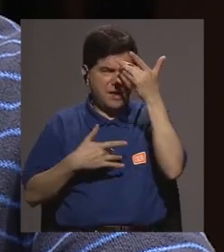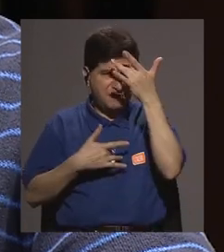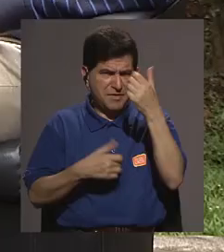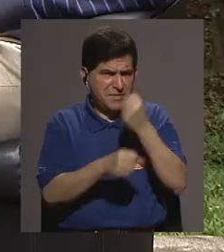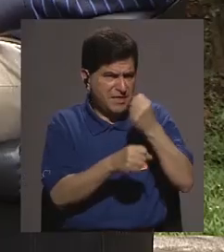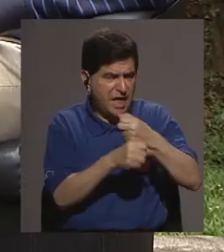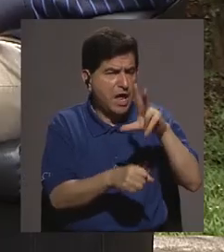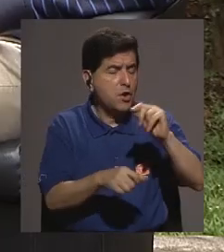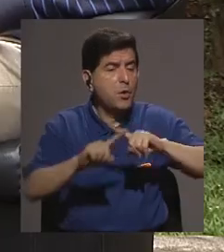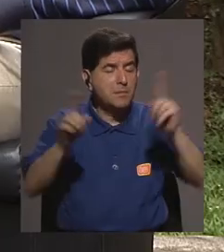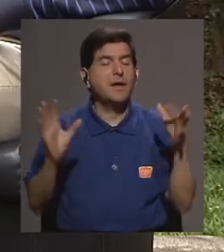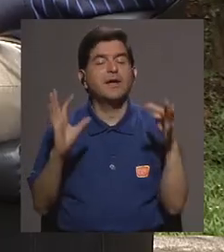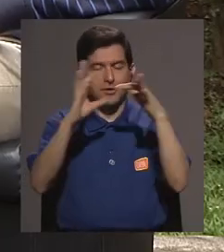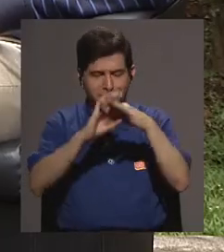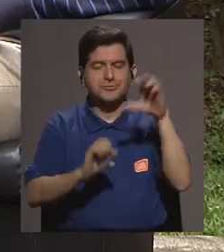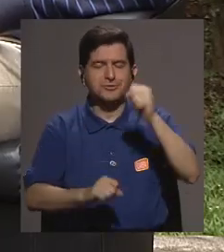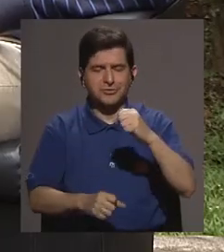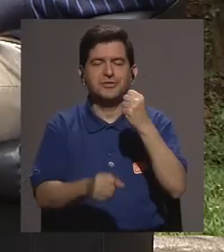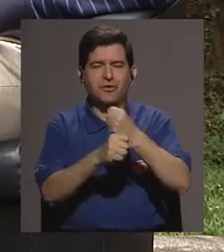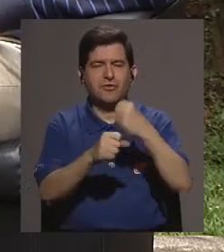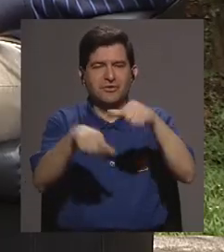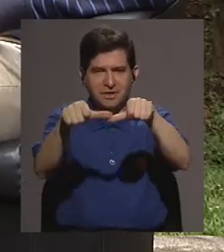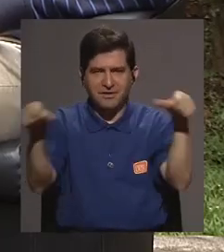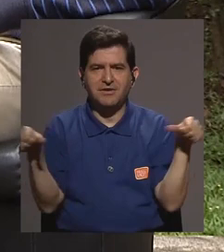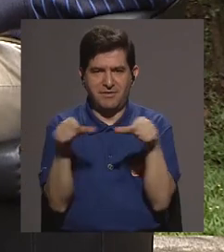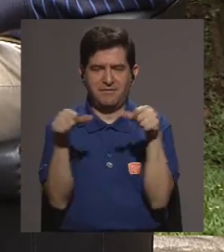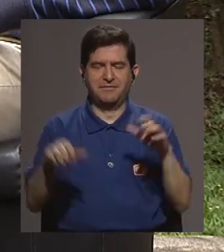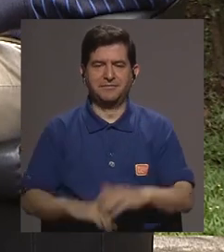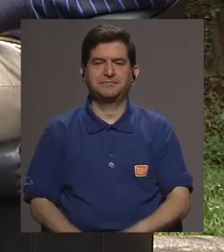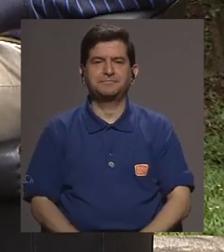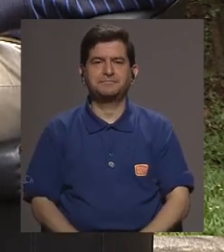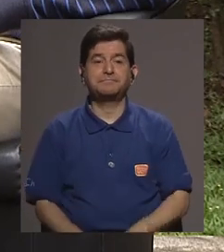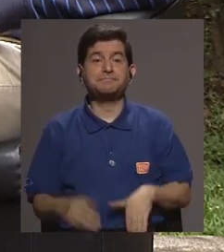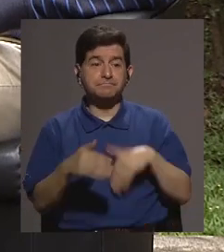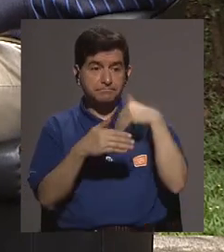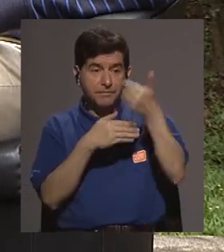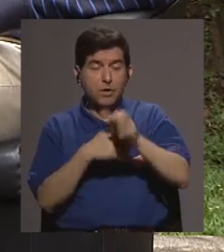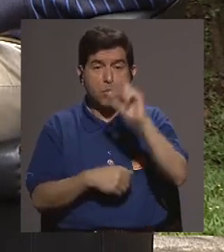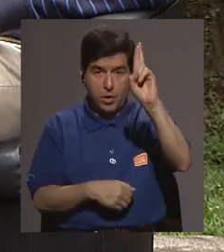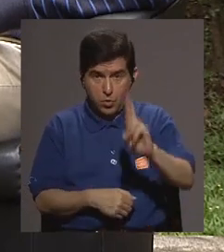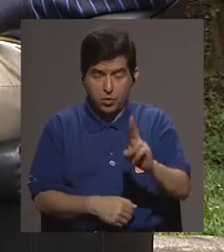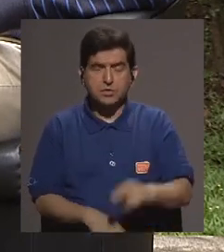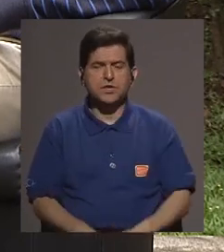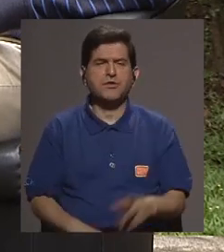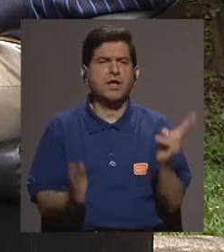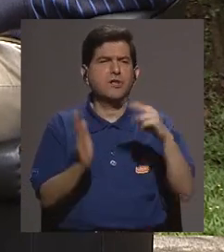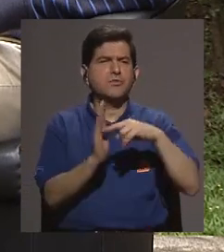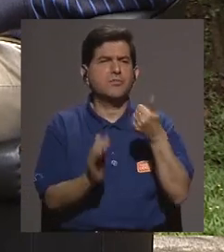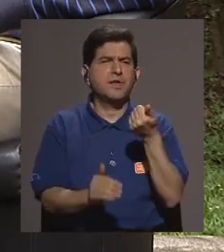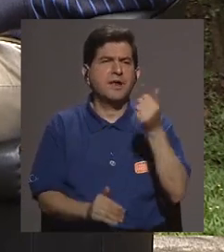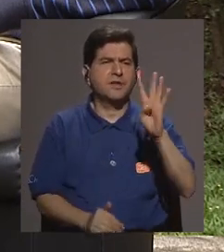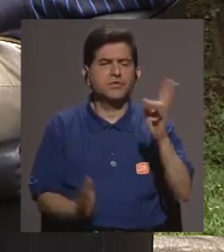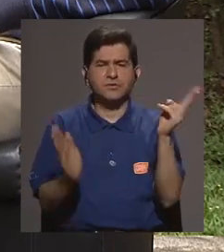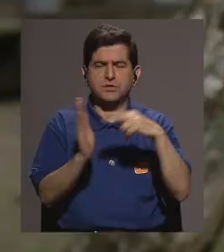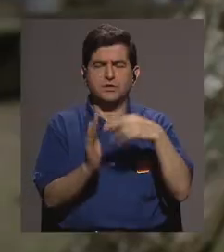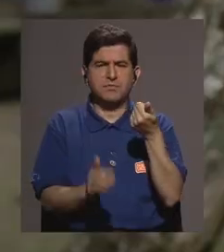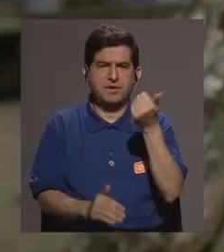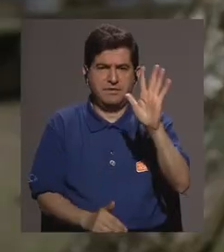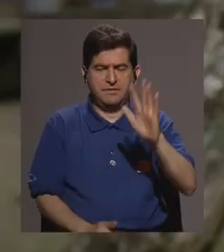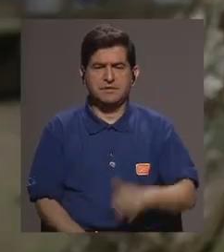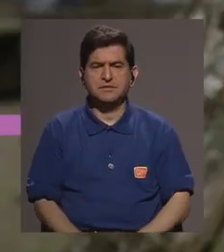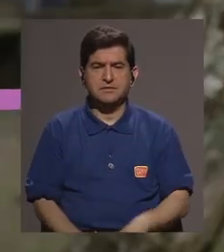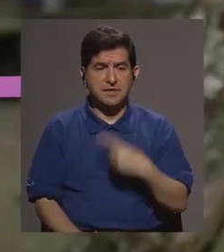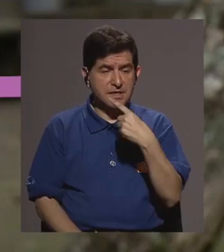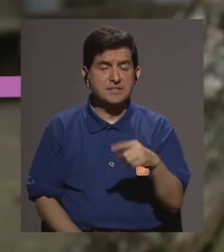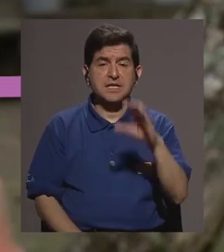una enfermedad laboral pero tiene relación con el tema laboral y luego pues Costa Rica incluso 2014 y 2015 fue